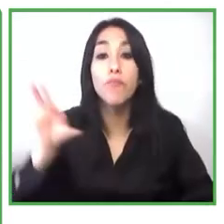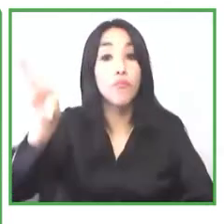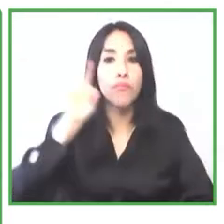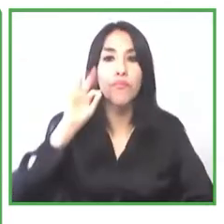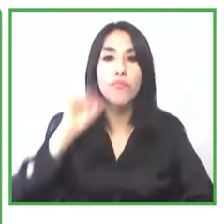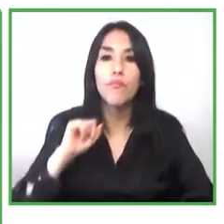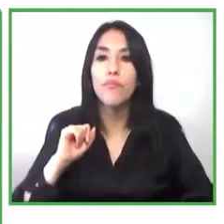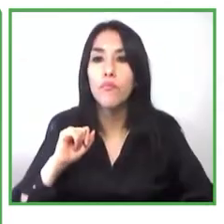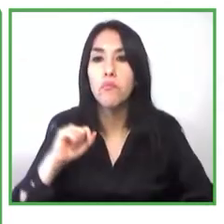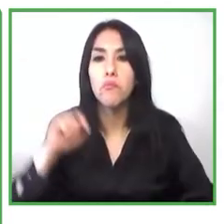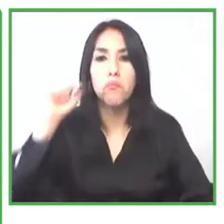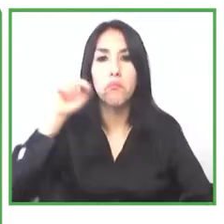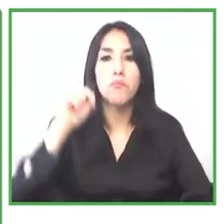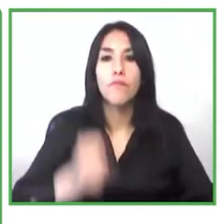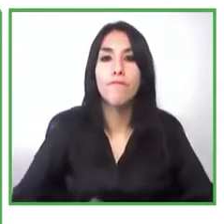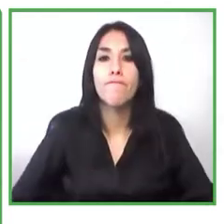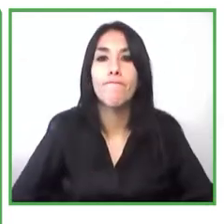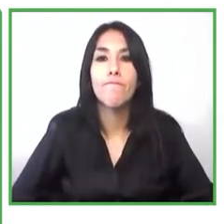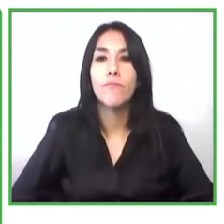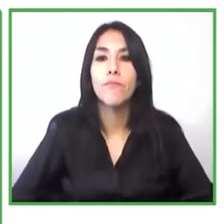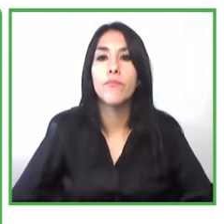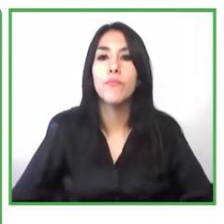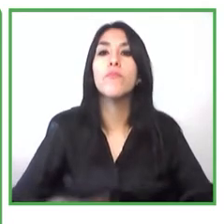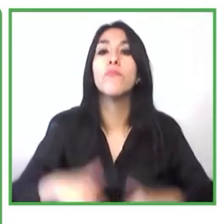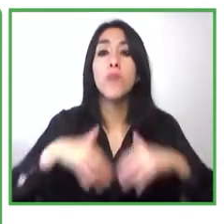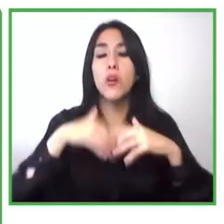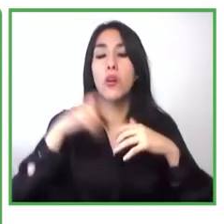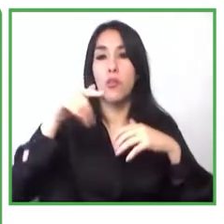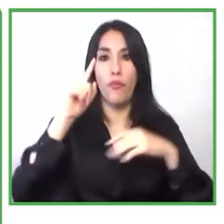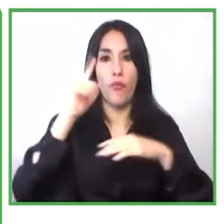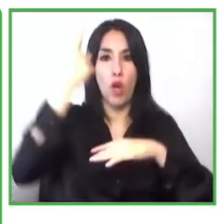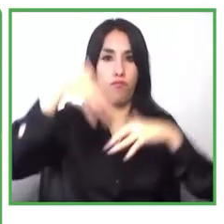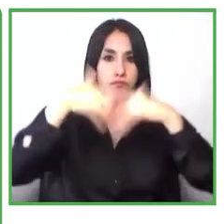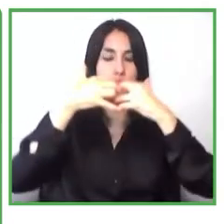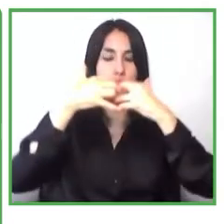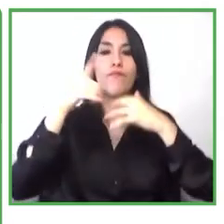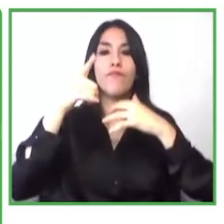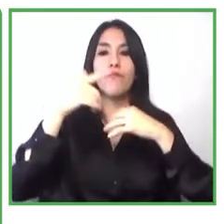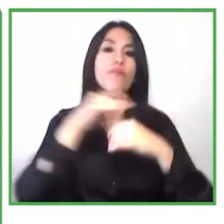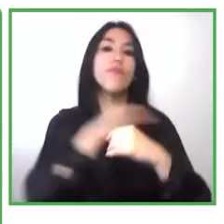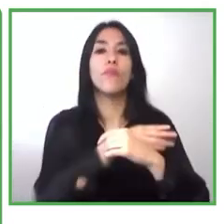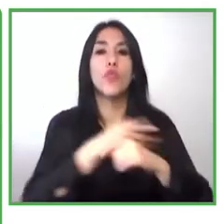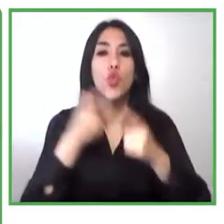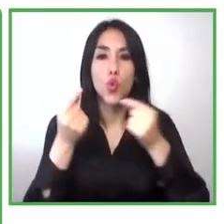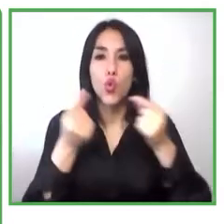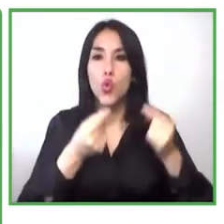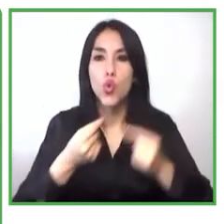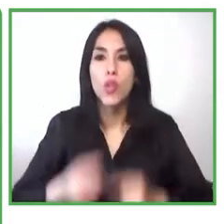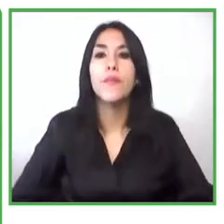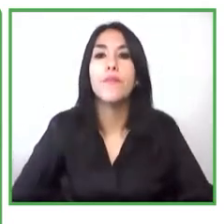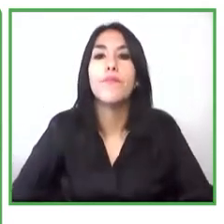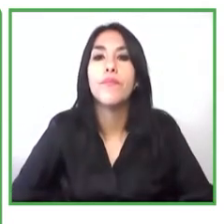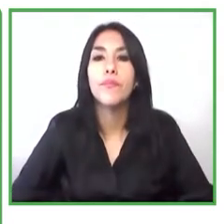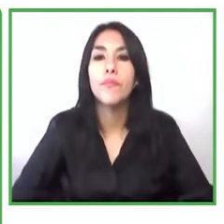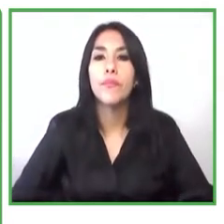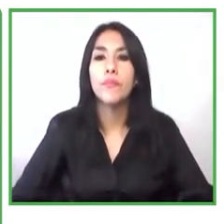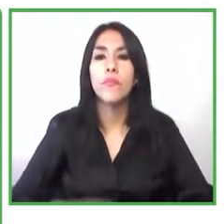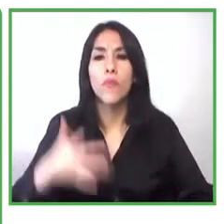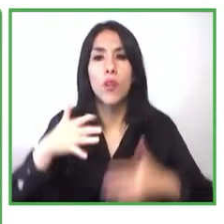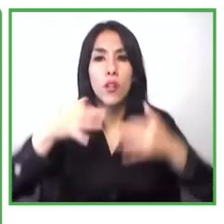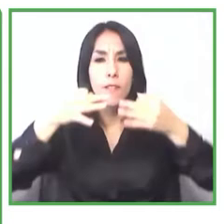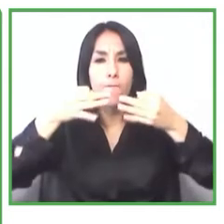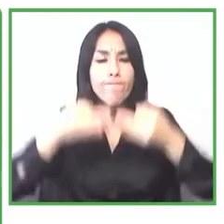lo hicimos muy a la medida y muy hecho acorde a las necesidades de cada uno de estos emprendedores no